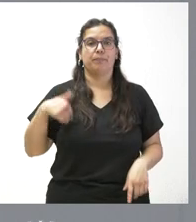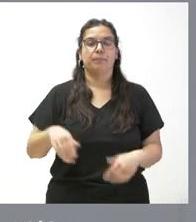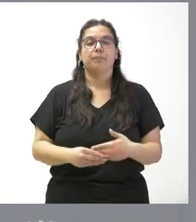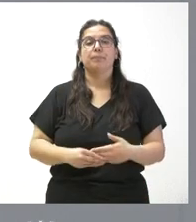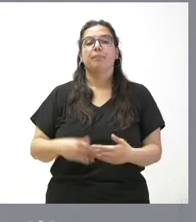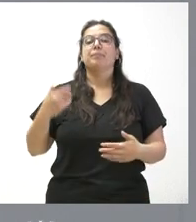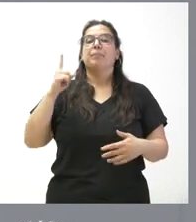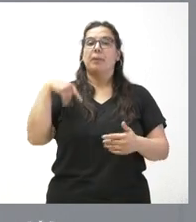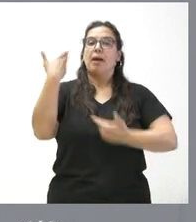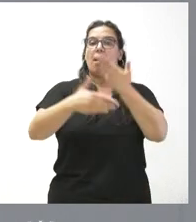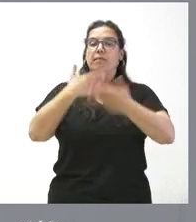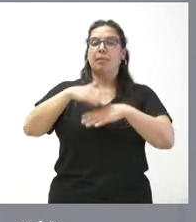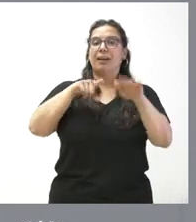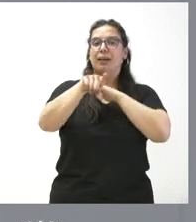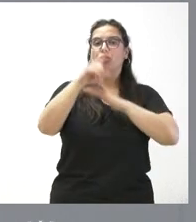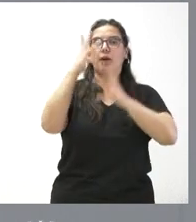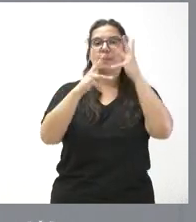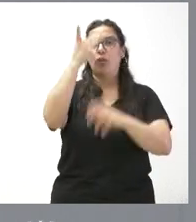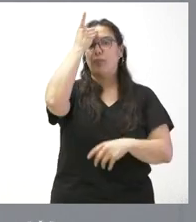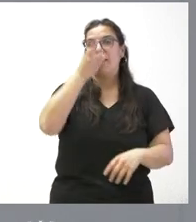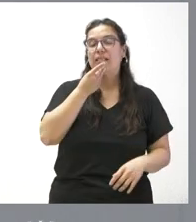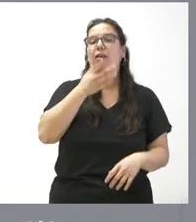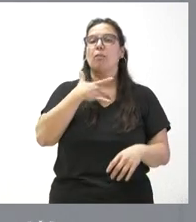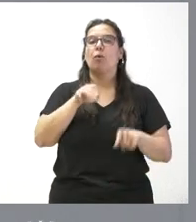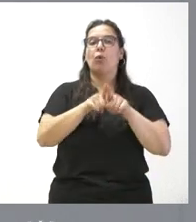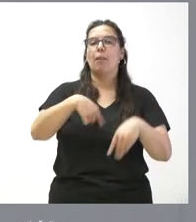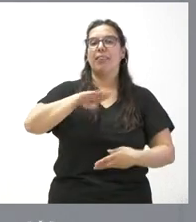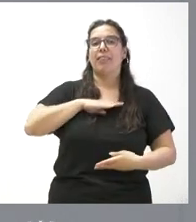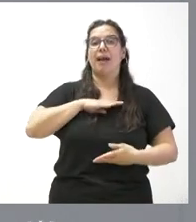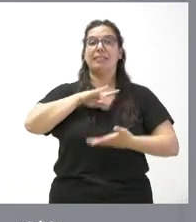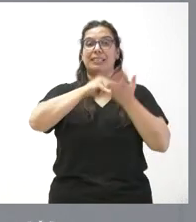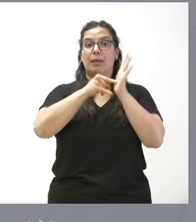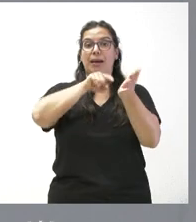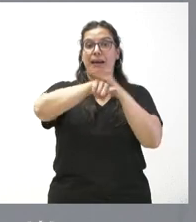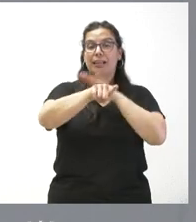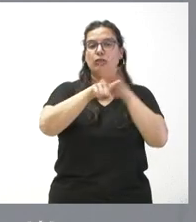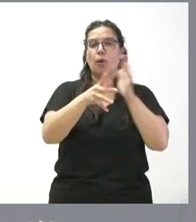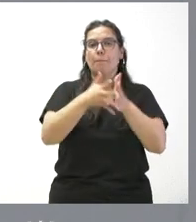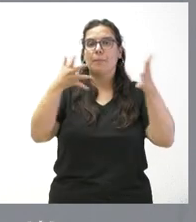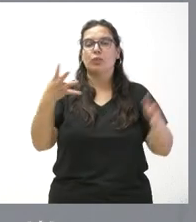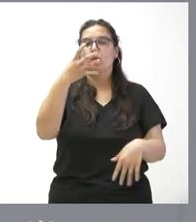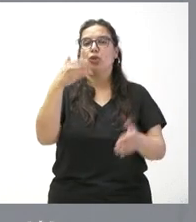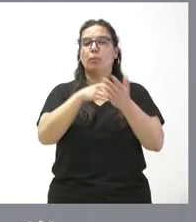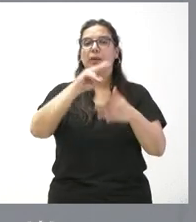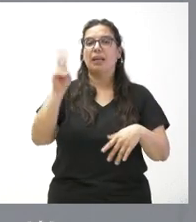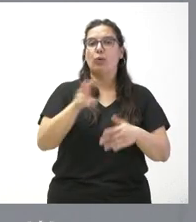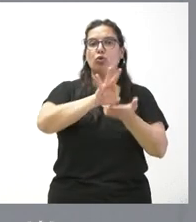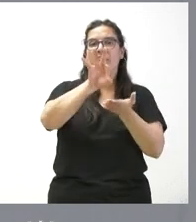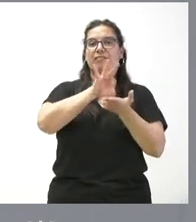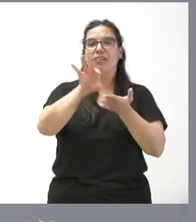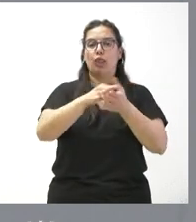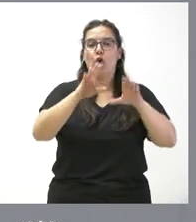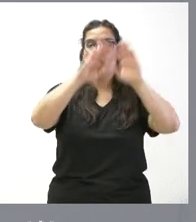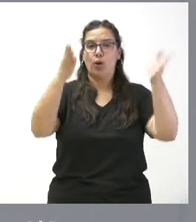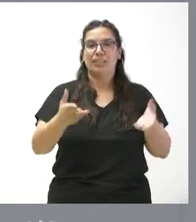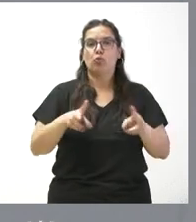avanza en la administración digital ampliando la capacidad y rendimiento del sistema de gestión con más de 400.000 euros para nuevos servidores. También